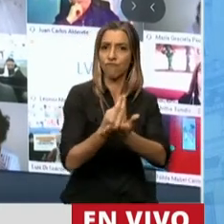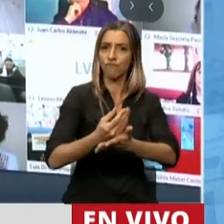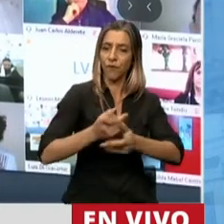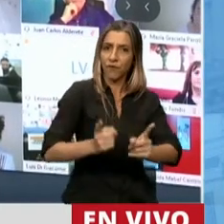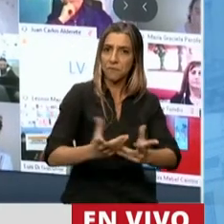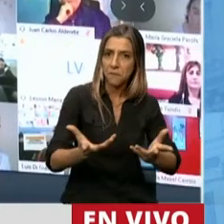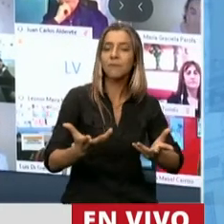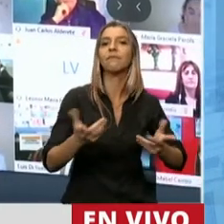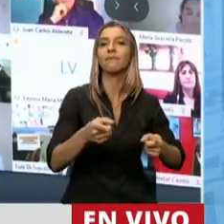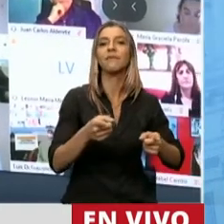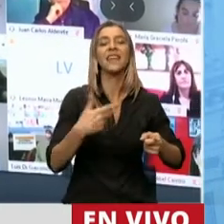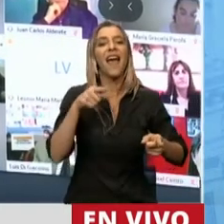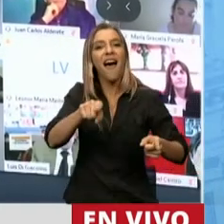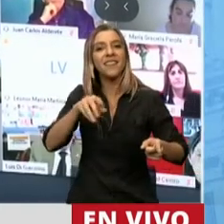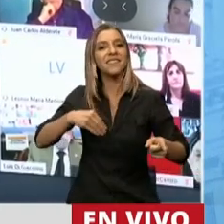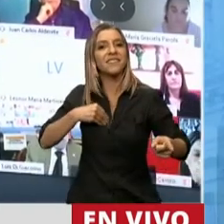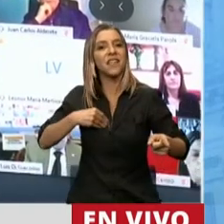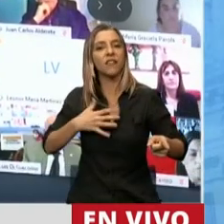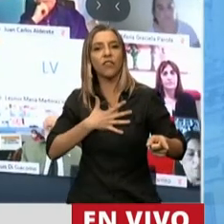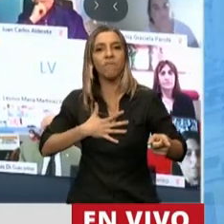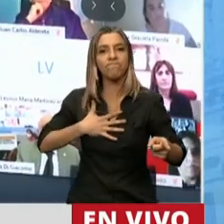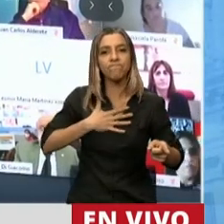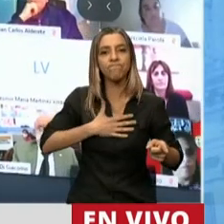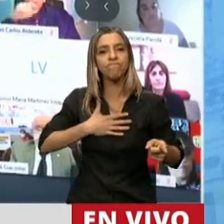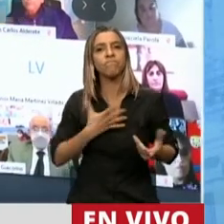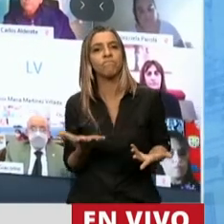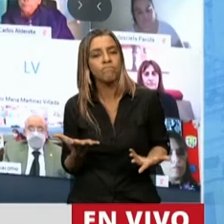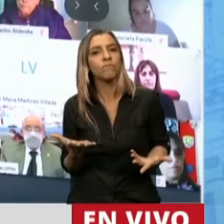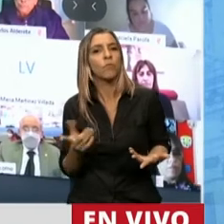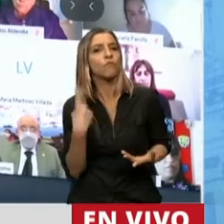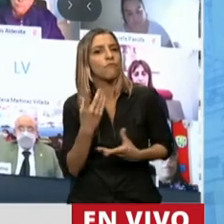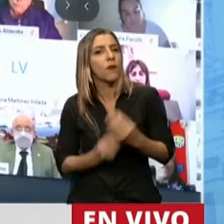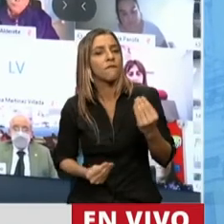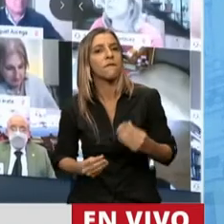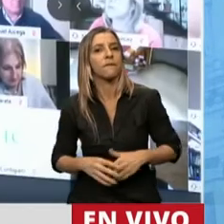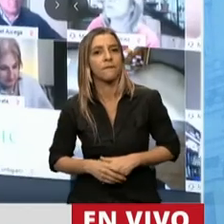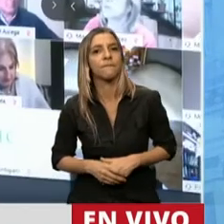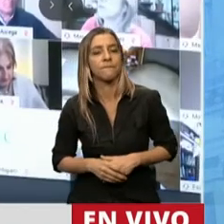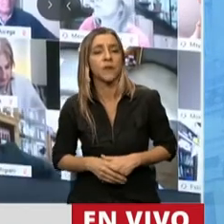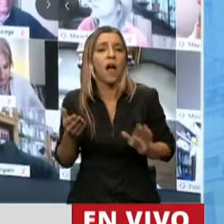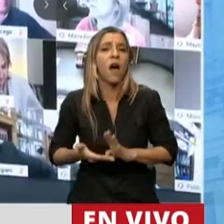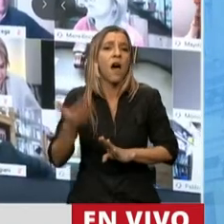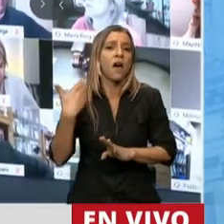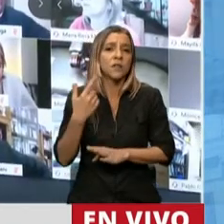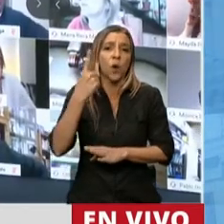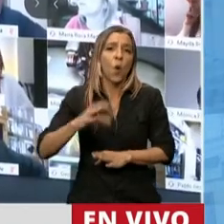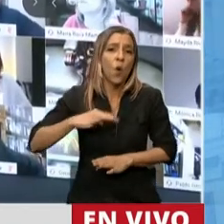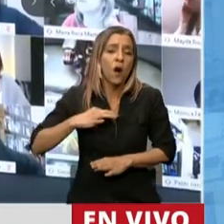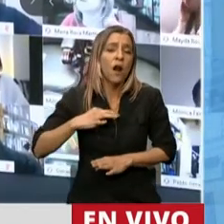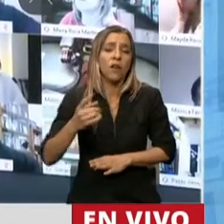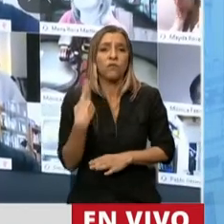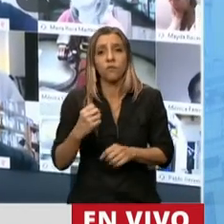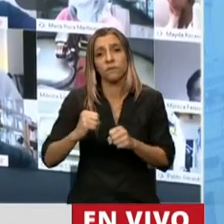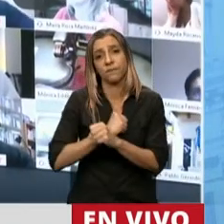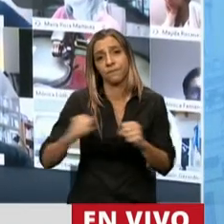donde a mí me queda el sabor amargo, porque creo que es donde estamos fallando. Hace más de un año se sancionó esta ley de